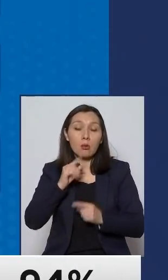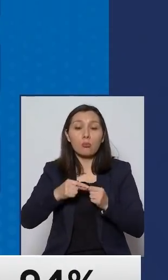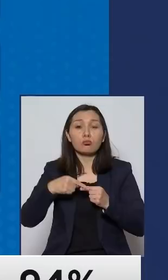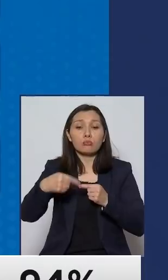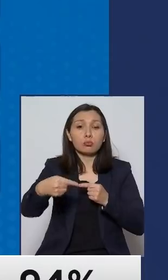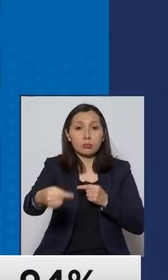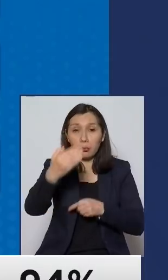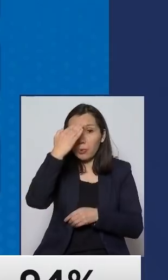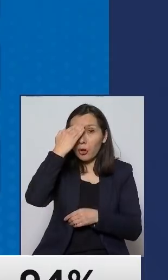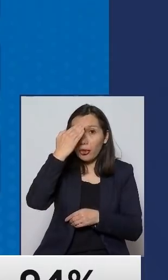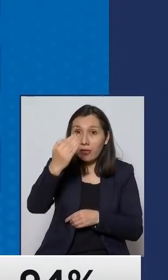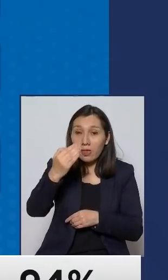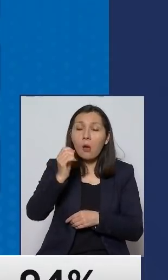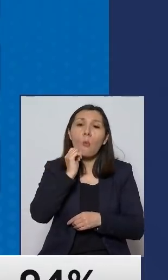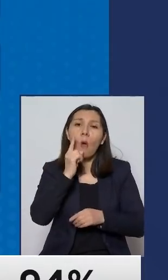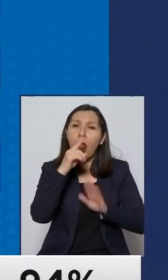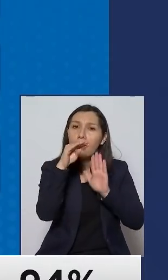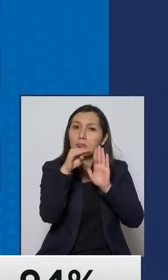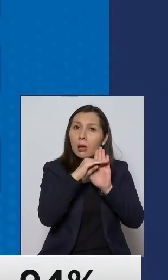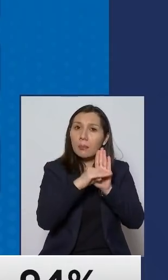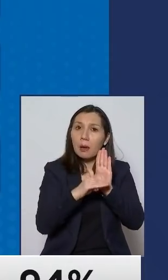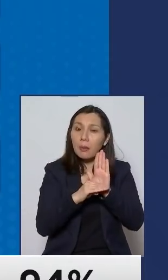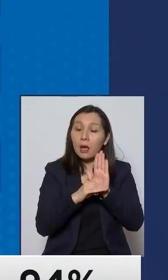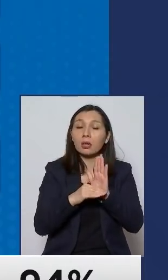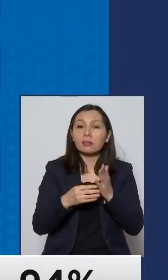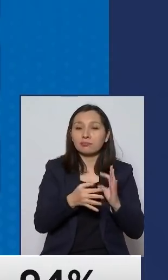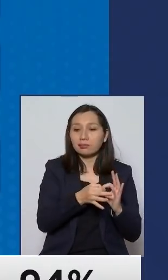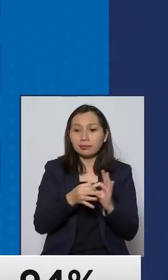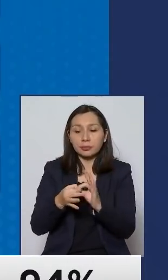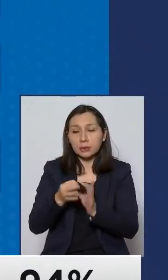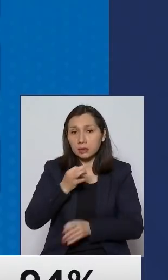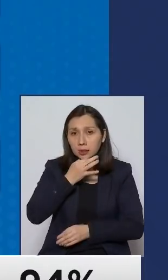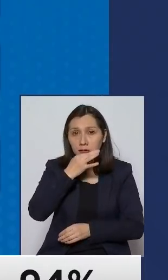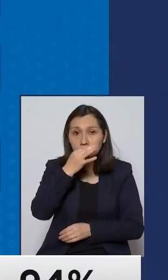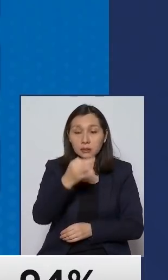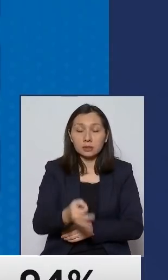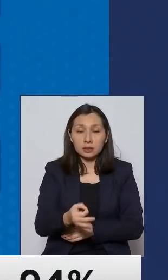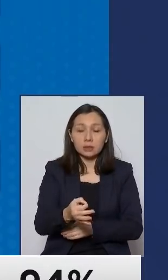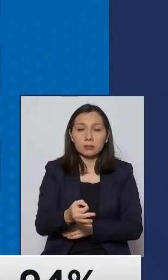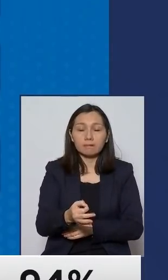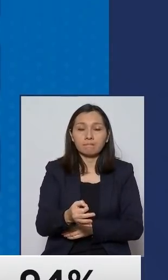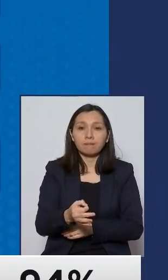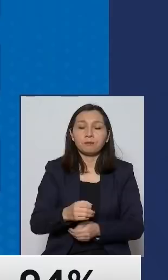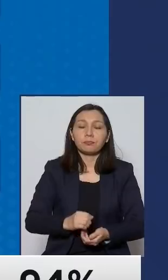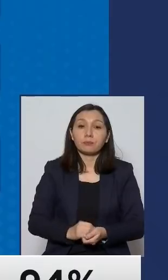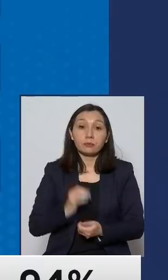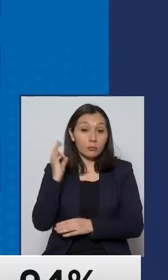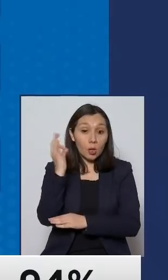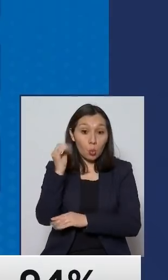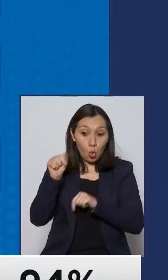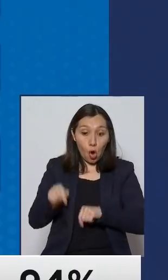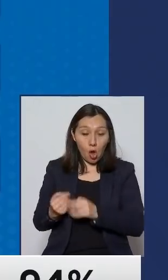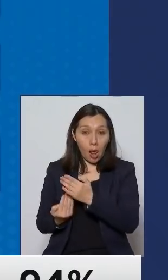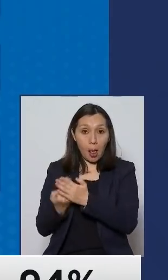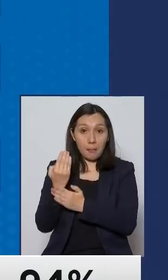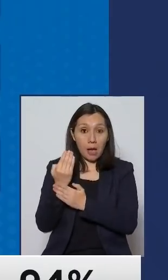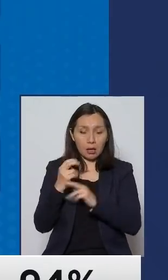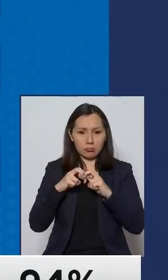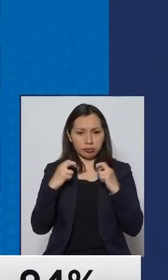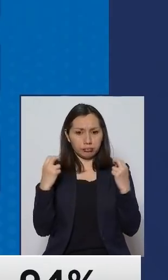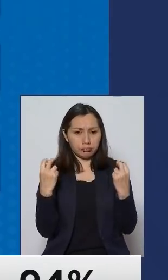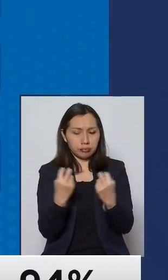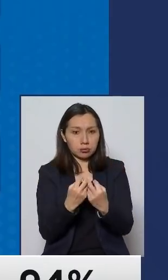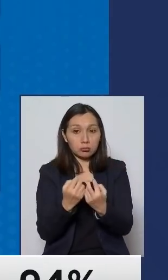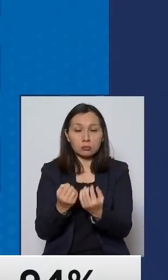próximos días quiero mencionar que en la reunión de la mañana y con todos los